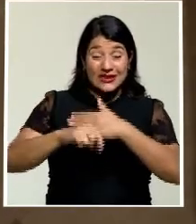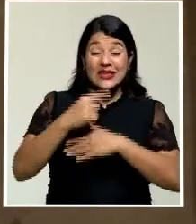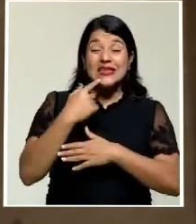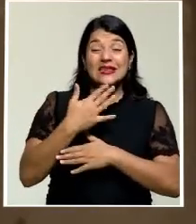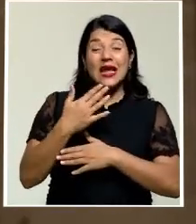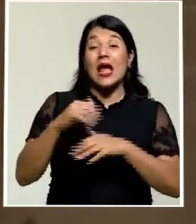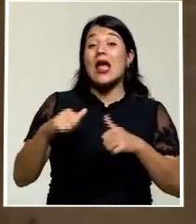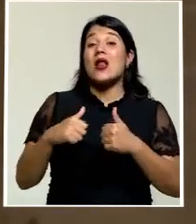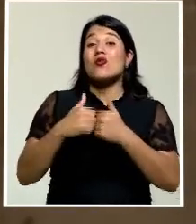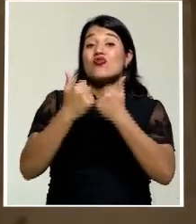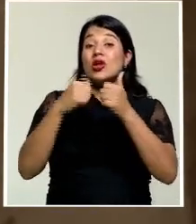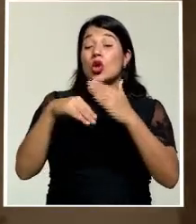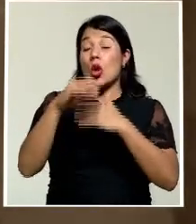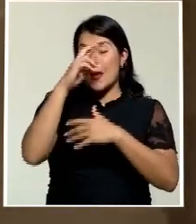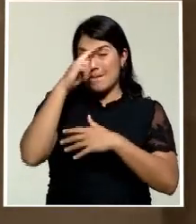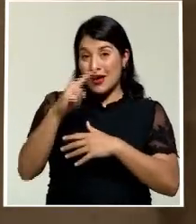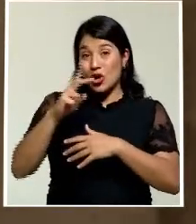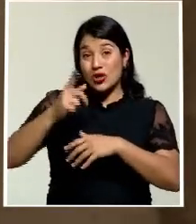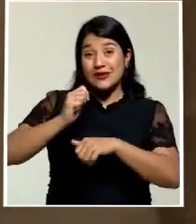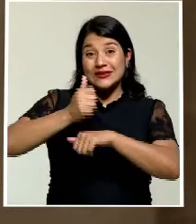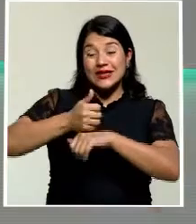la definición de un marco legal.